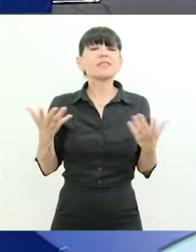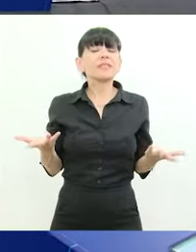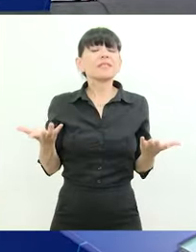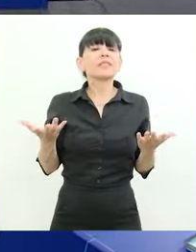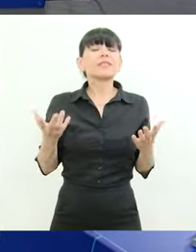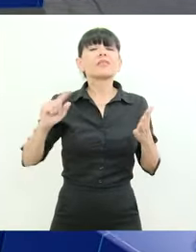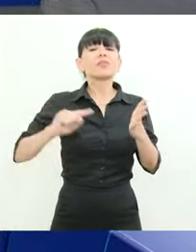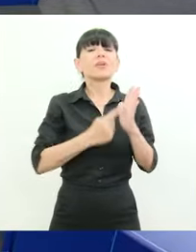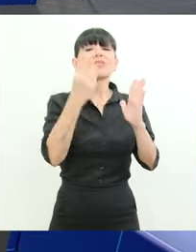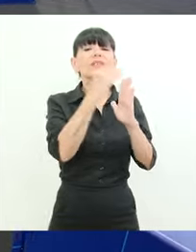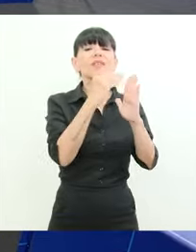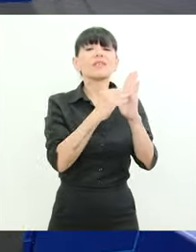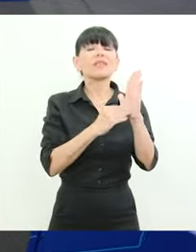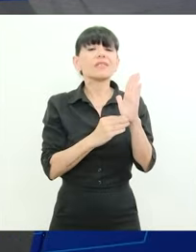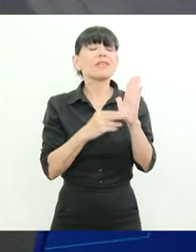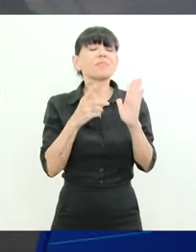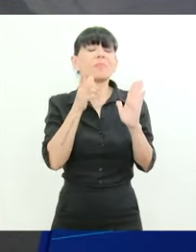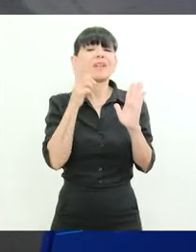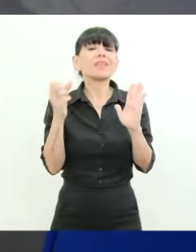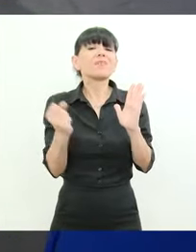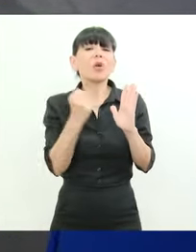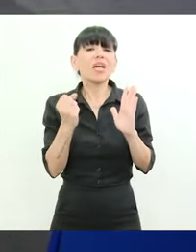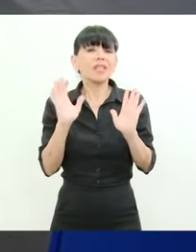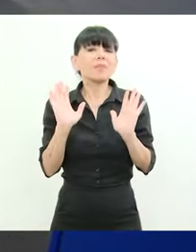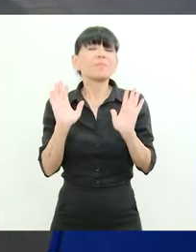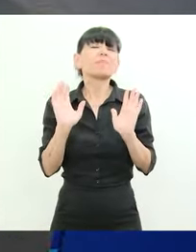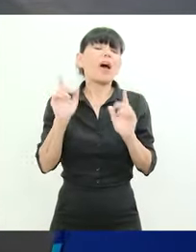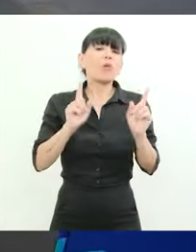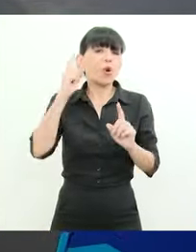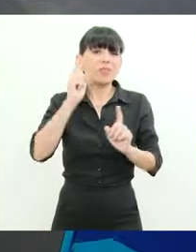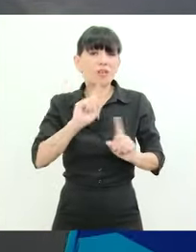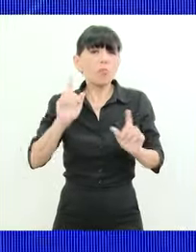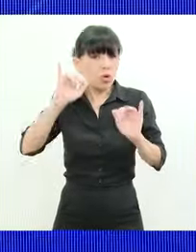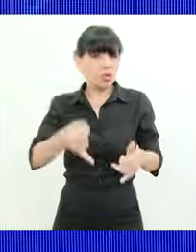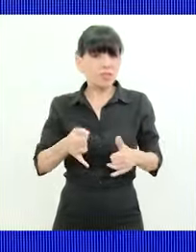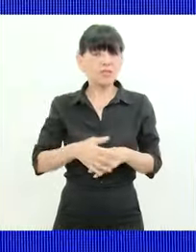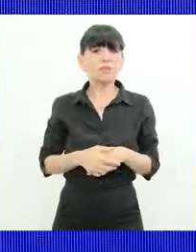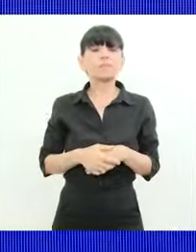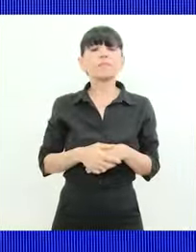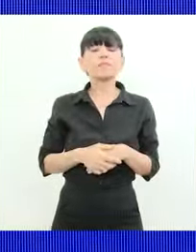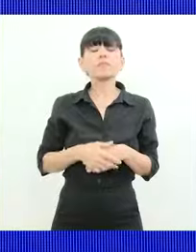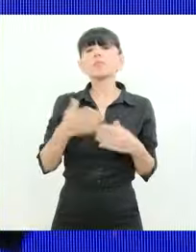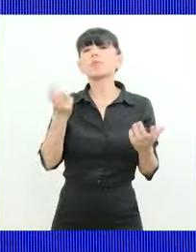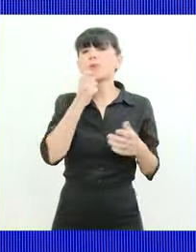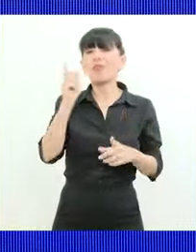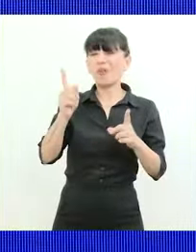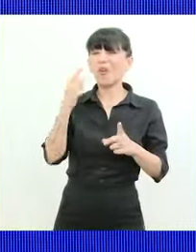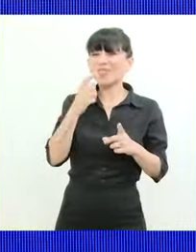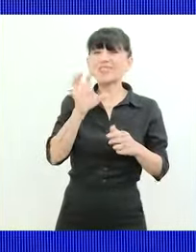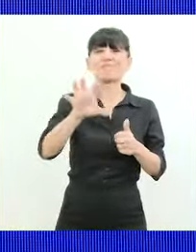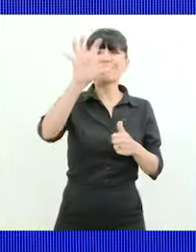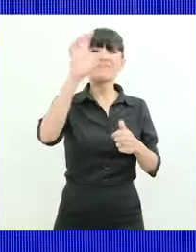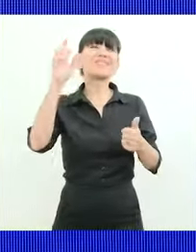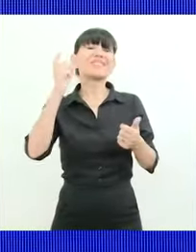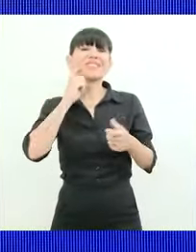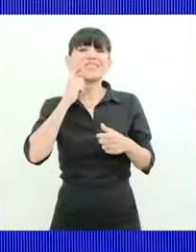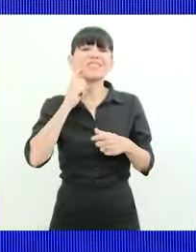agenda de Buenos Aires parecen no importantes, pero que lo son. Recién lo escuchaba hablar de la tierra del Chamamé, de Chaco, Corrientes,